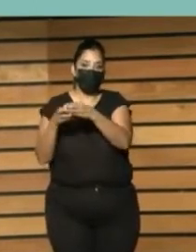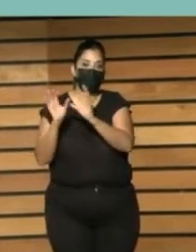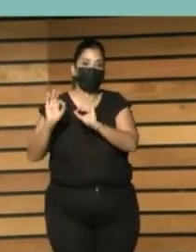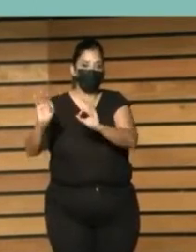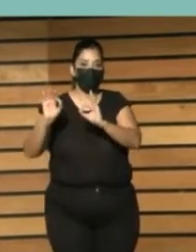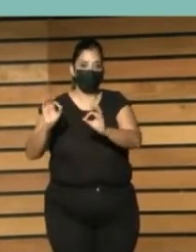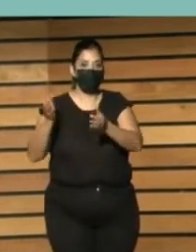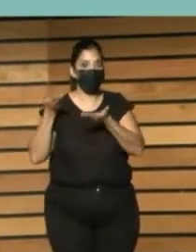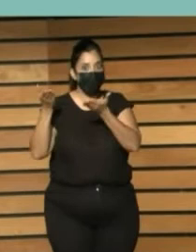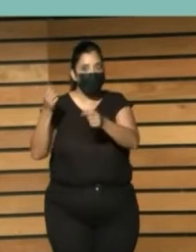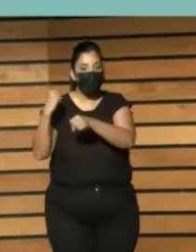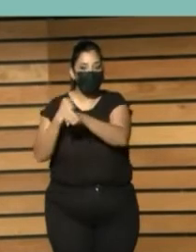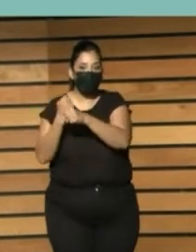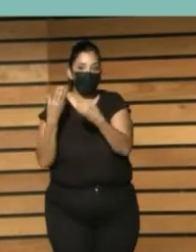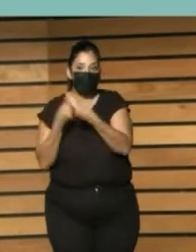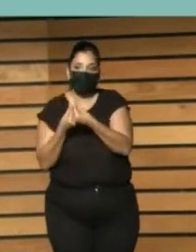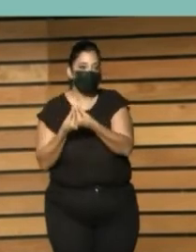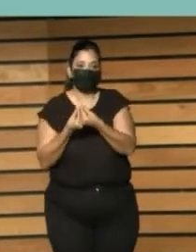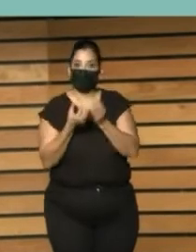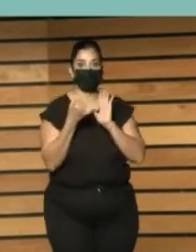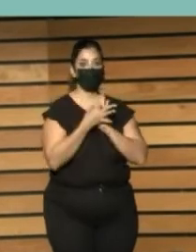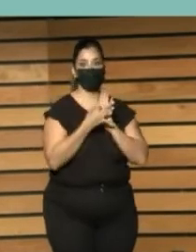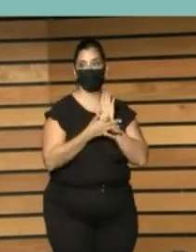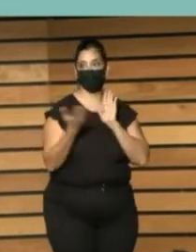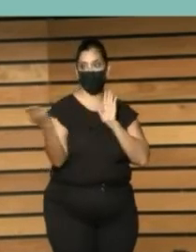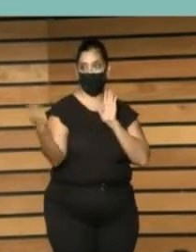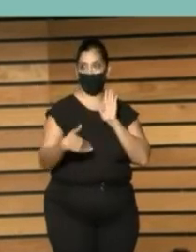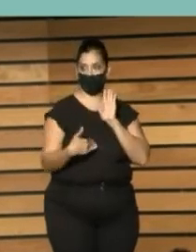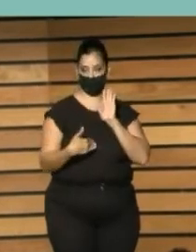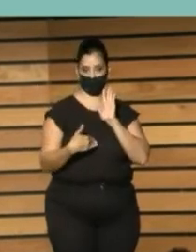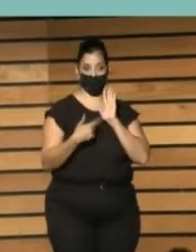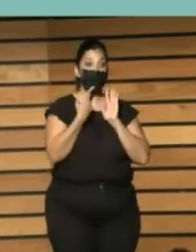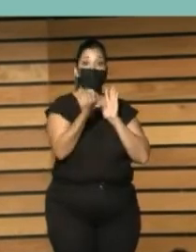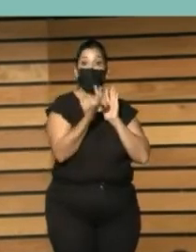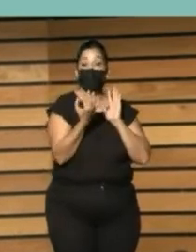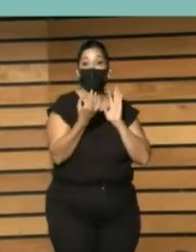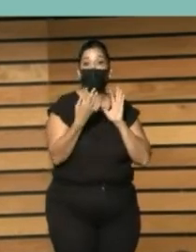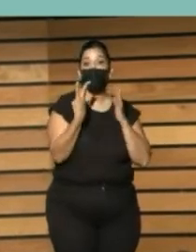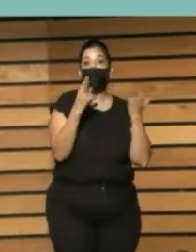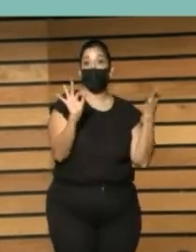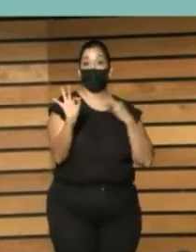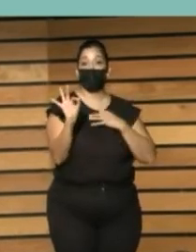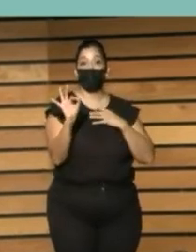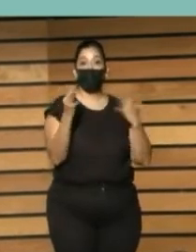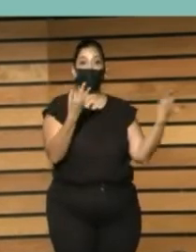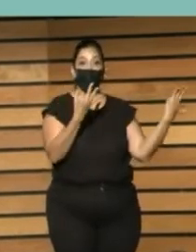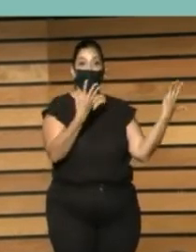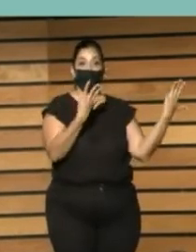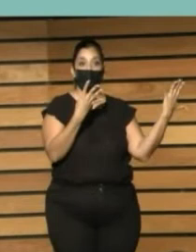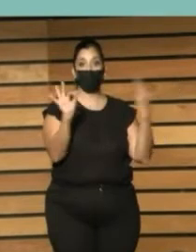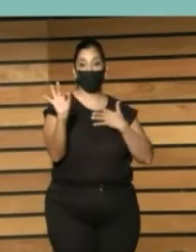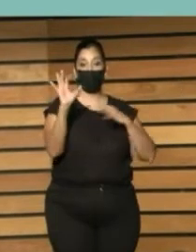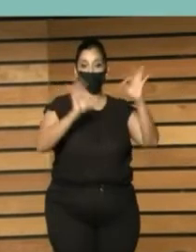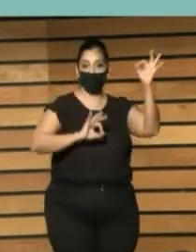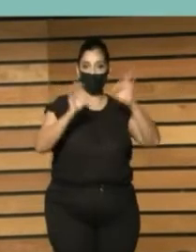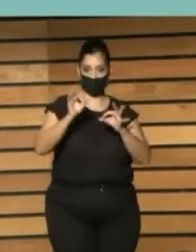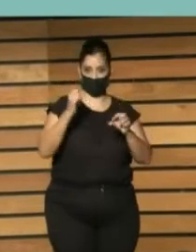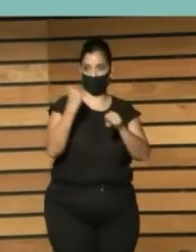Tenemos algunas indicaciones de si hay o no trabajos para colectivos especiales. Entonces,